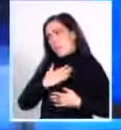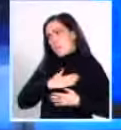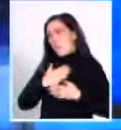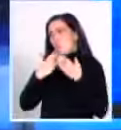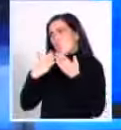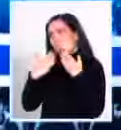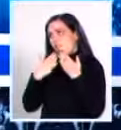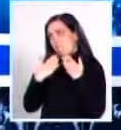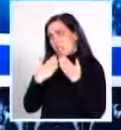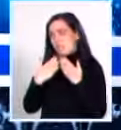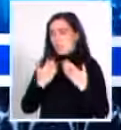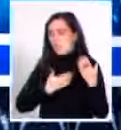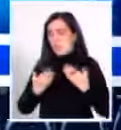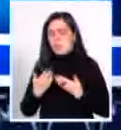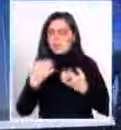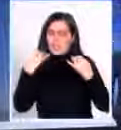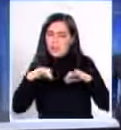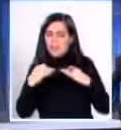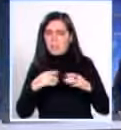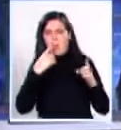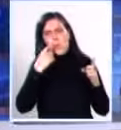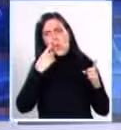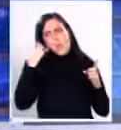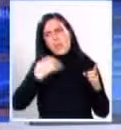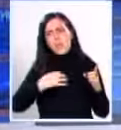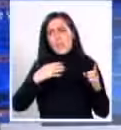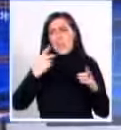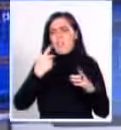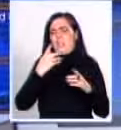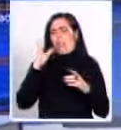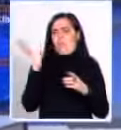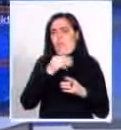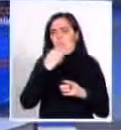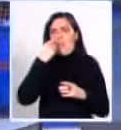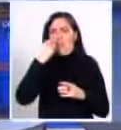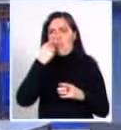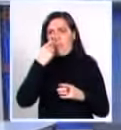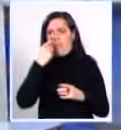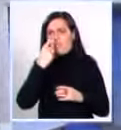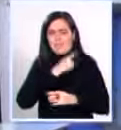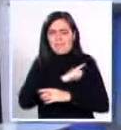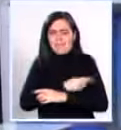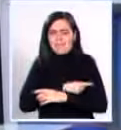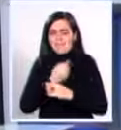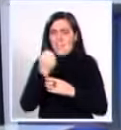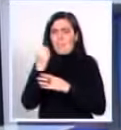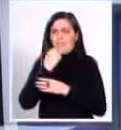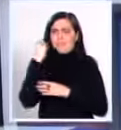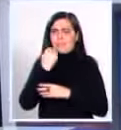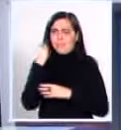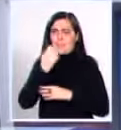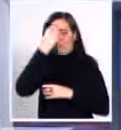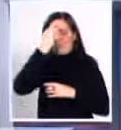Un placer realmente recibir a un hombre de la talla de los quilates de Luis Eduardo González,